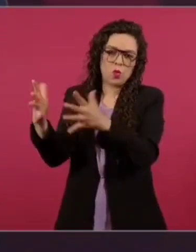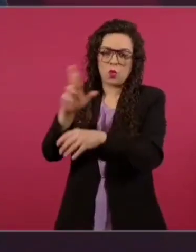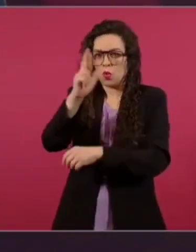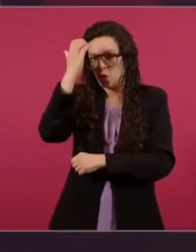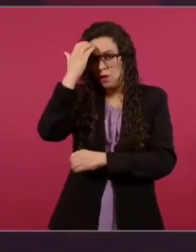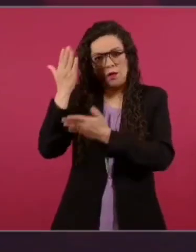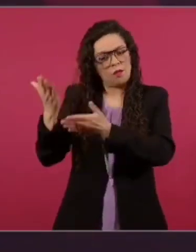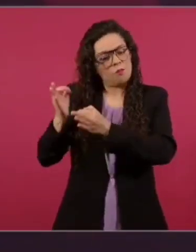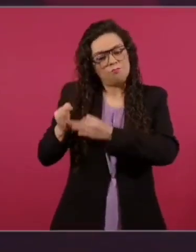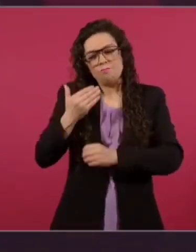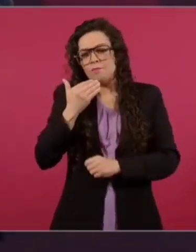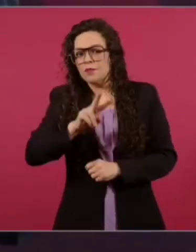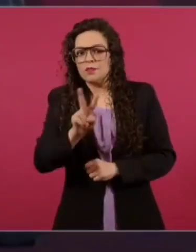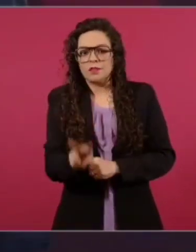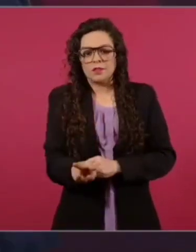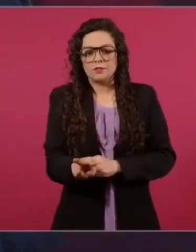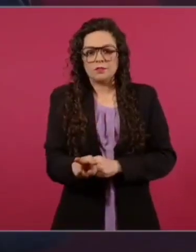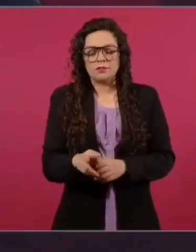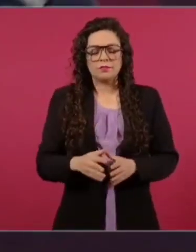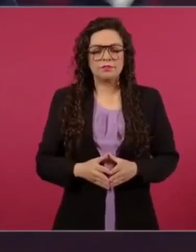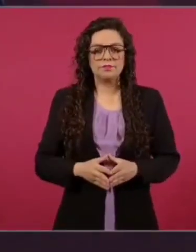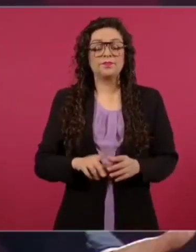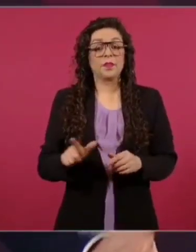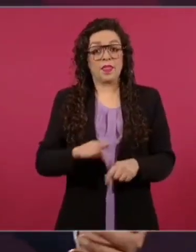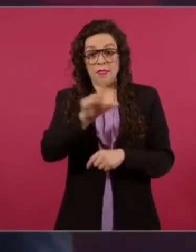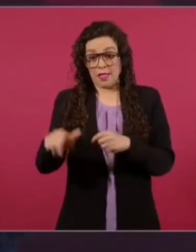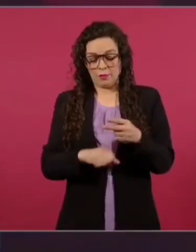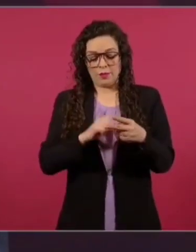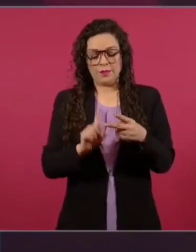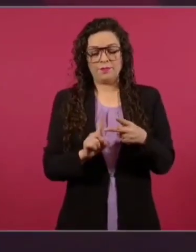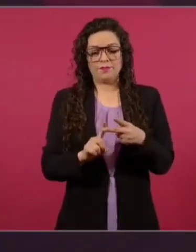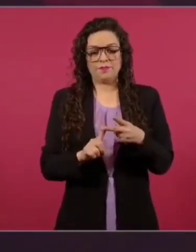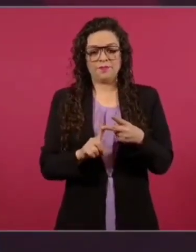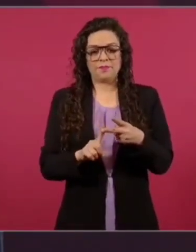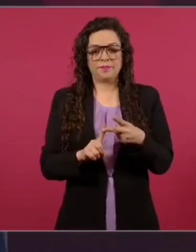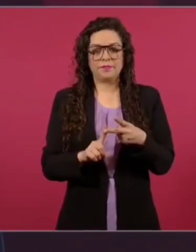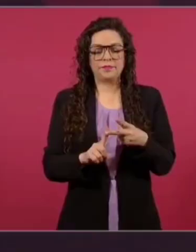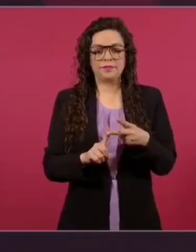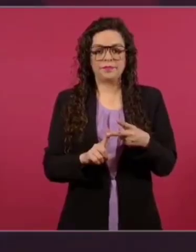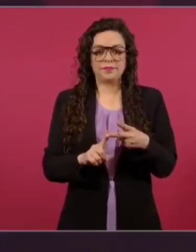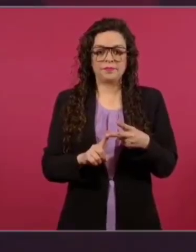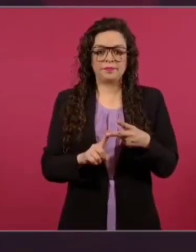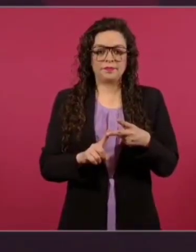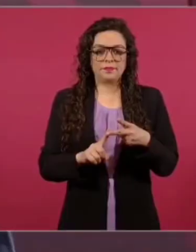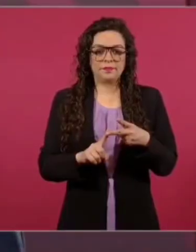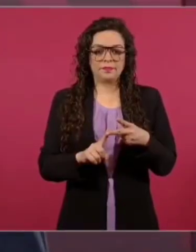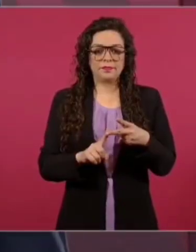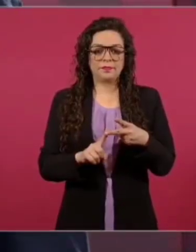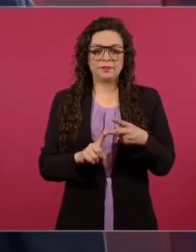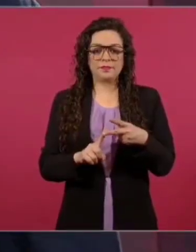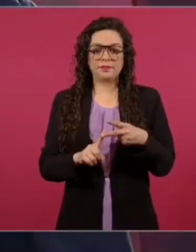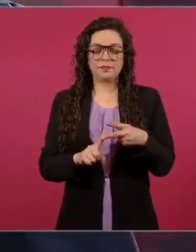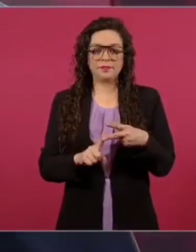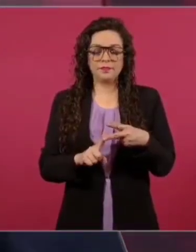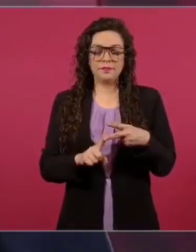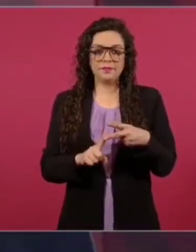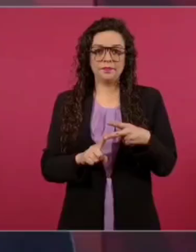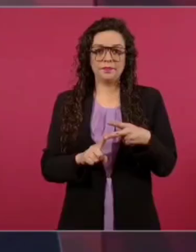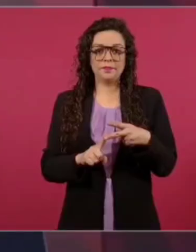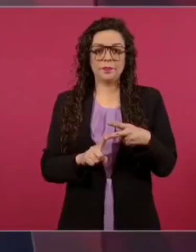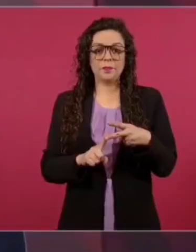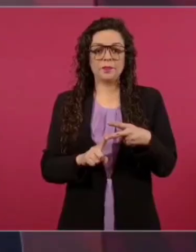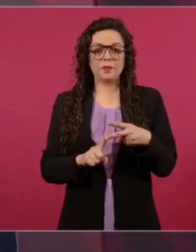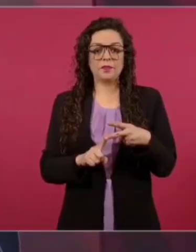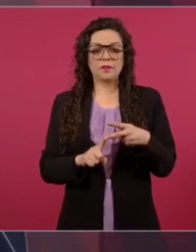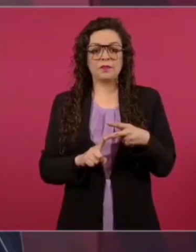pasó con la elección. Luego viene la interpretación sobre